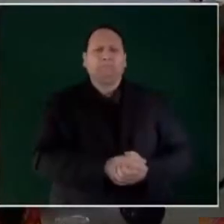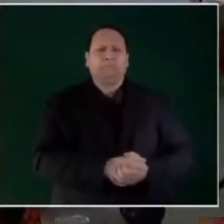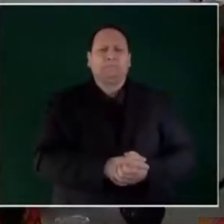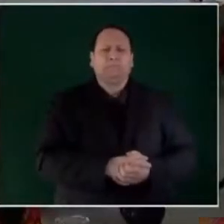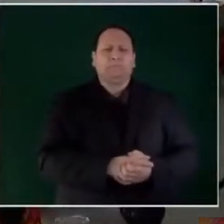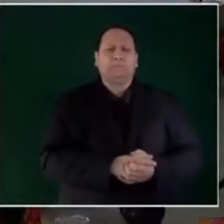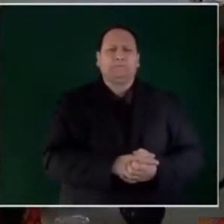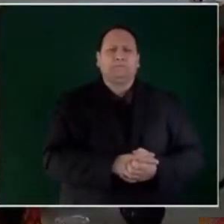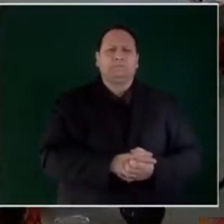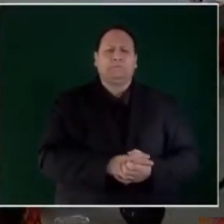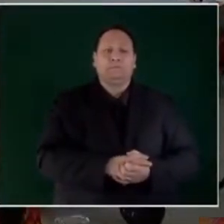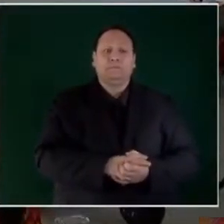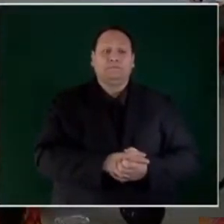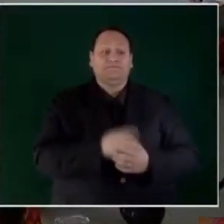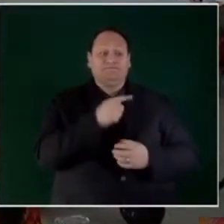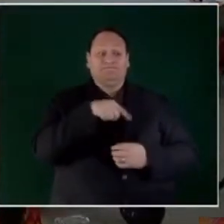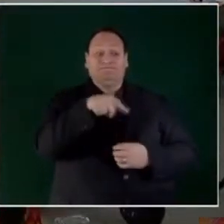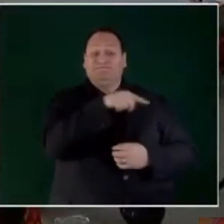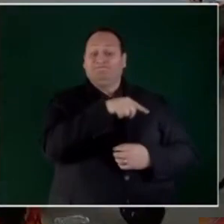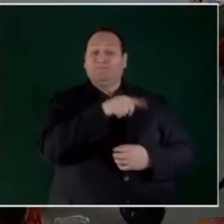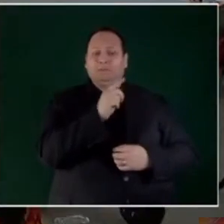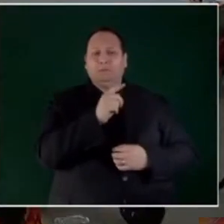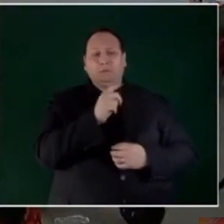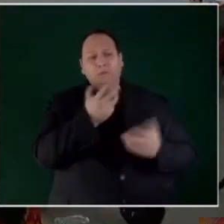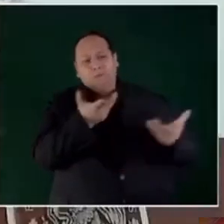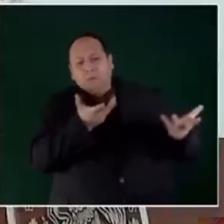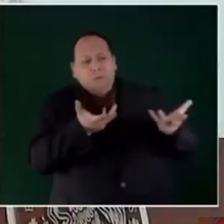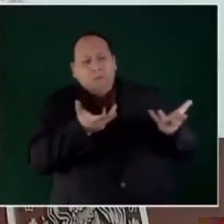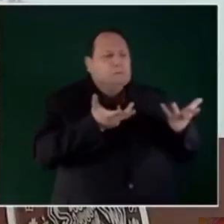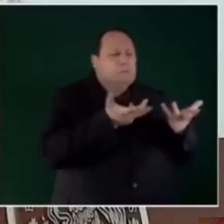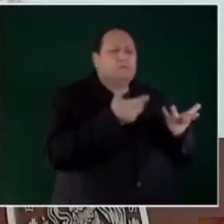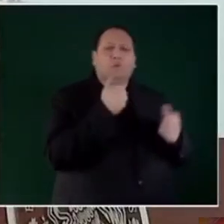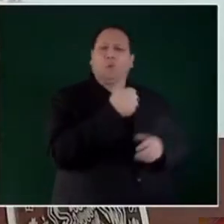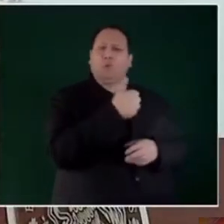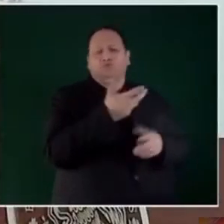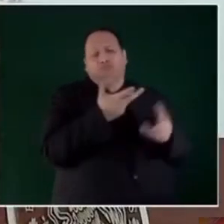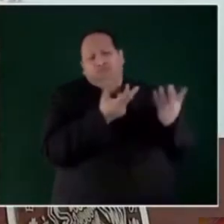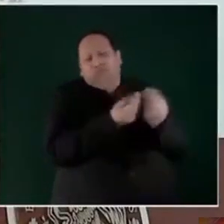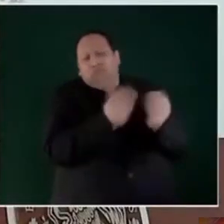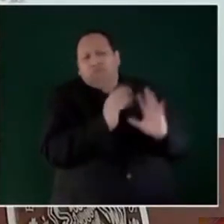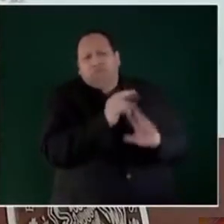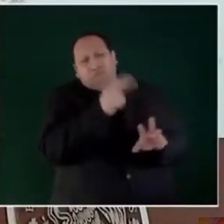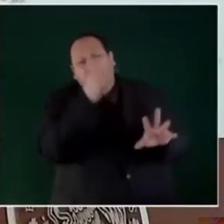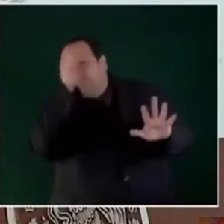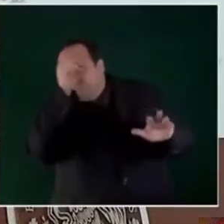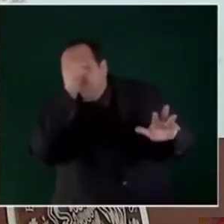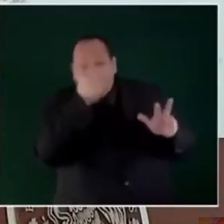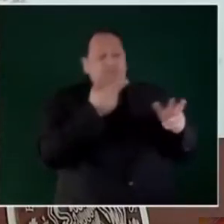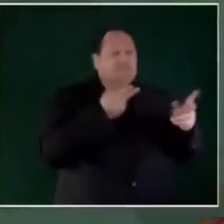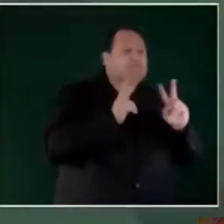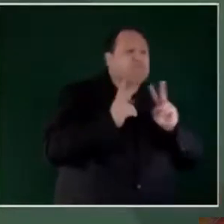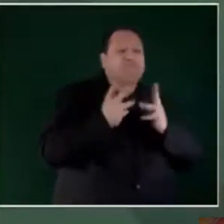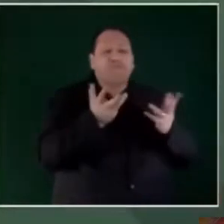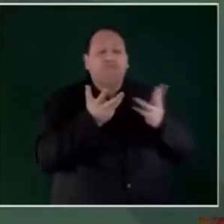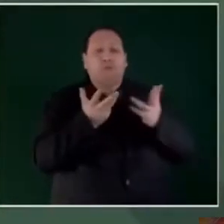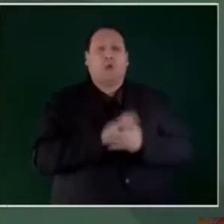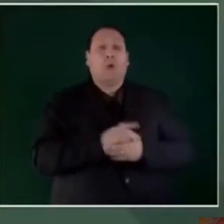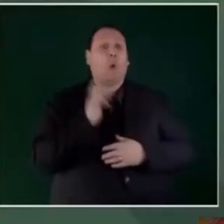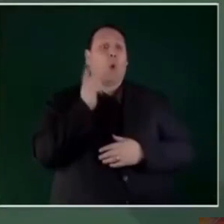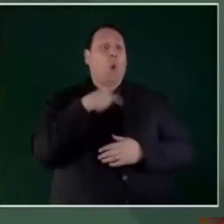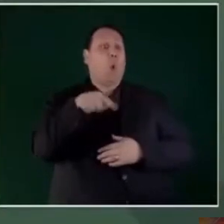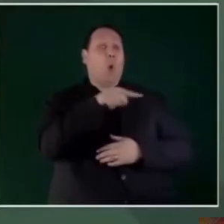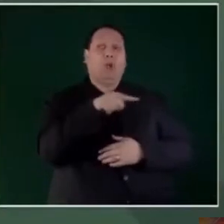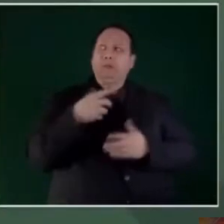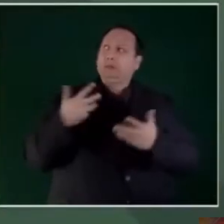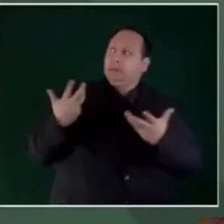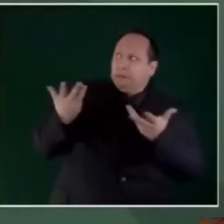que ellos van a deliberar y ponerse de acuerdo. Ojalá haya